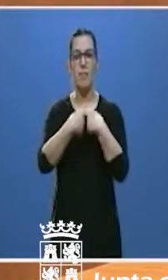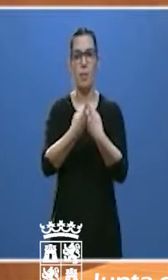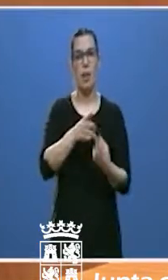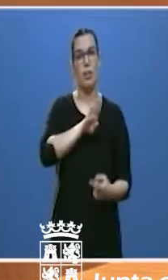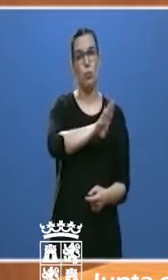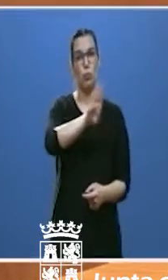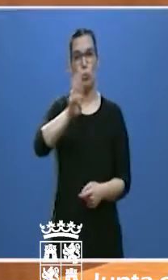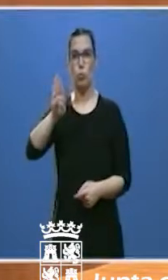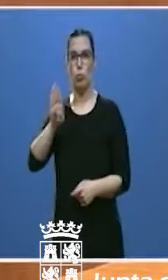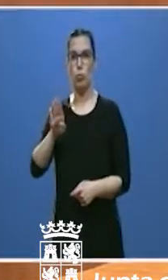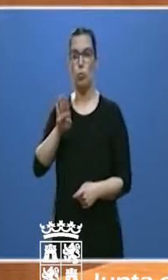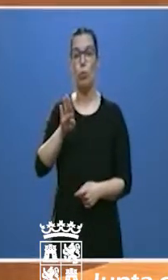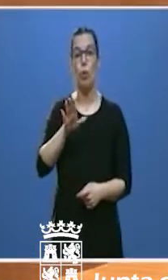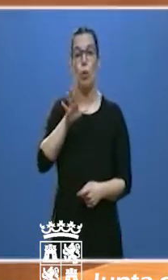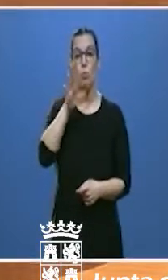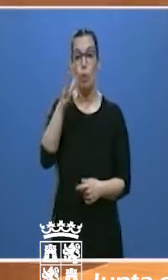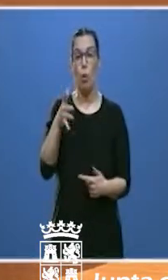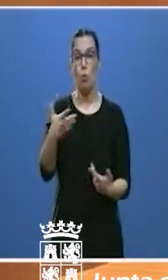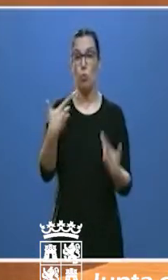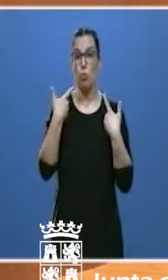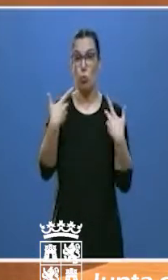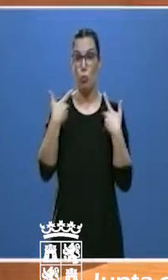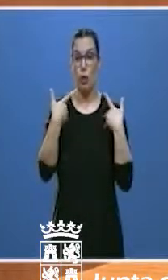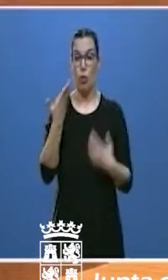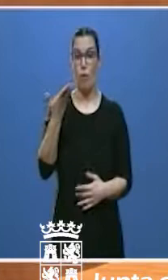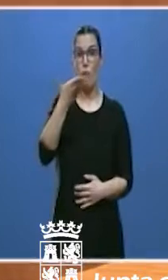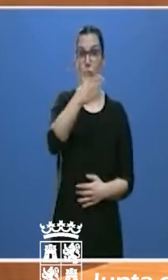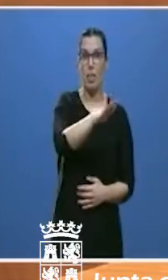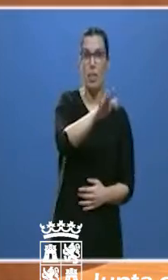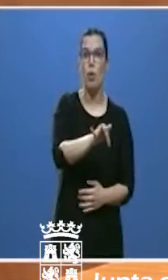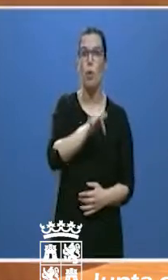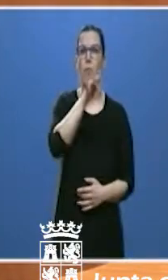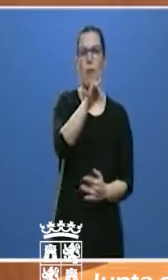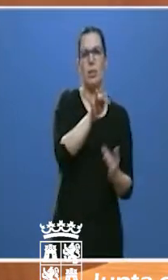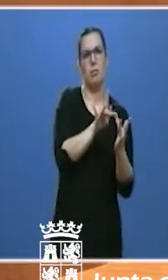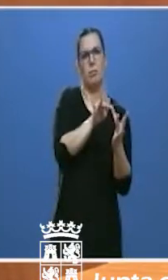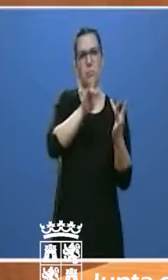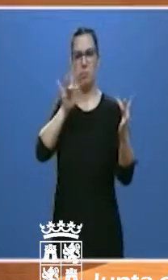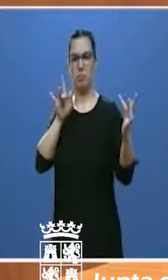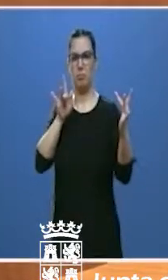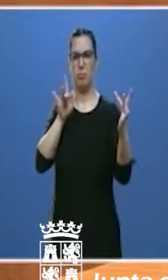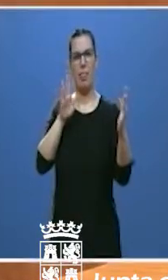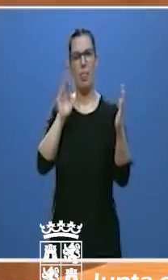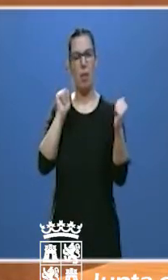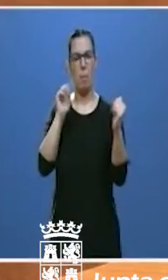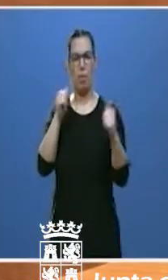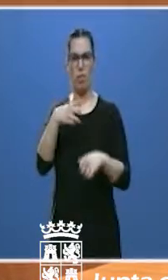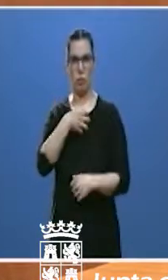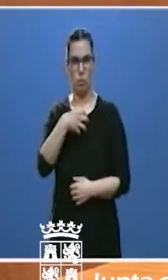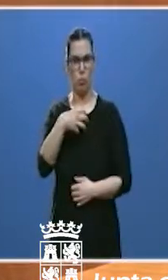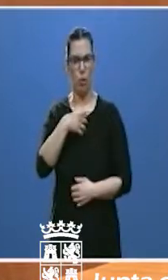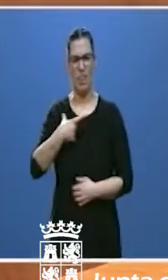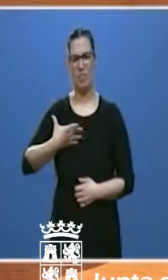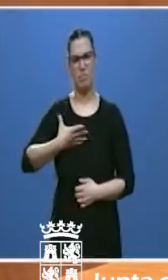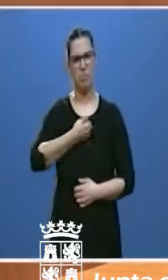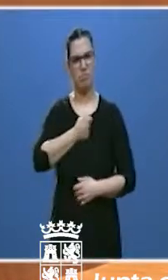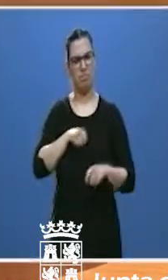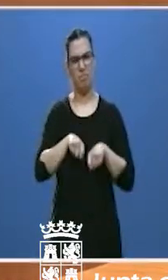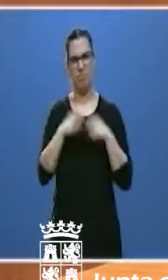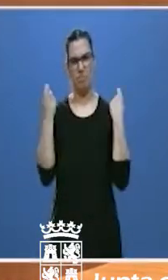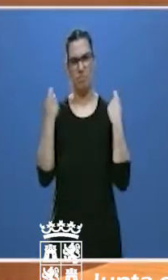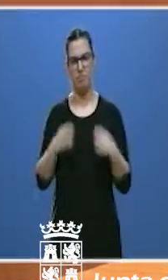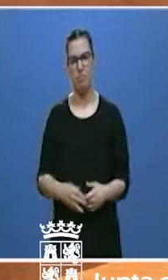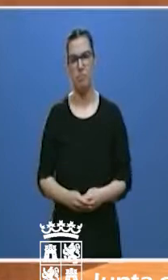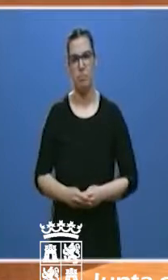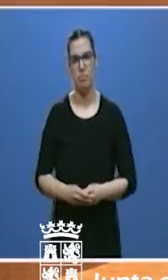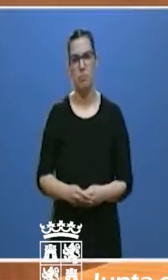pérdida sin poder acompañar o despedir a sus seres queridos. No hay nada más desgarrado. Y el aliento